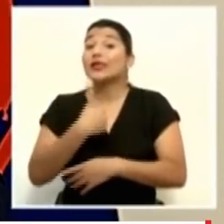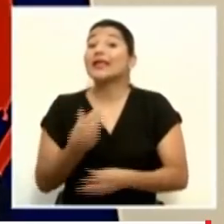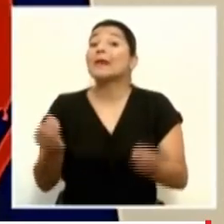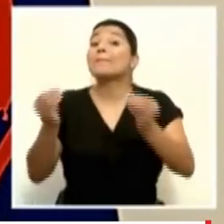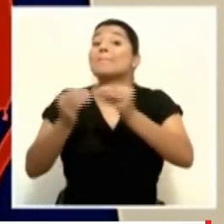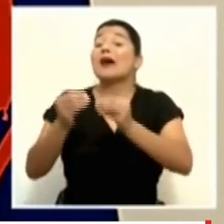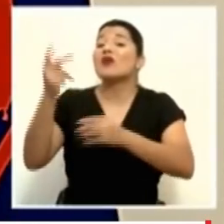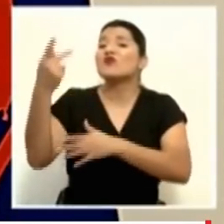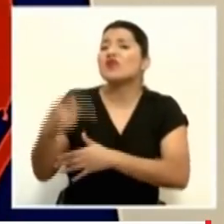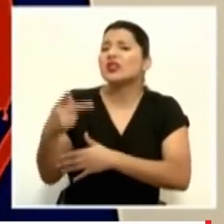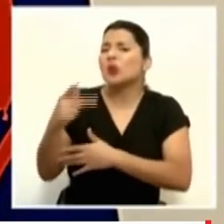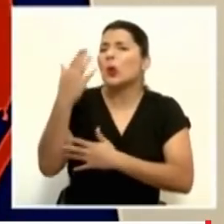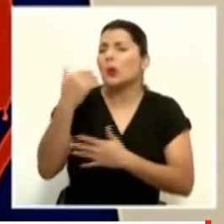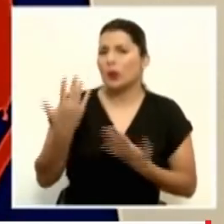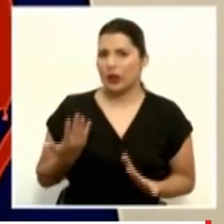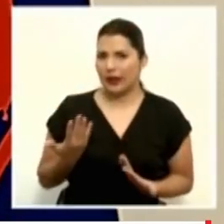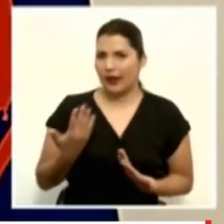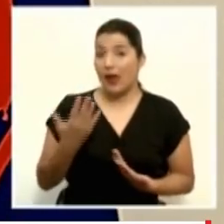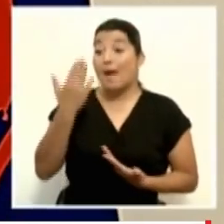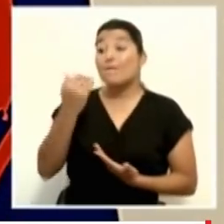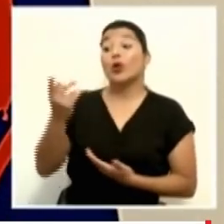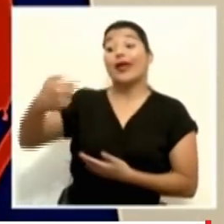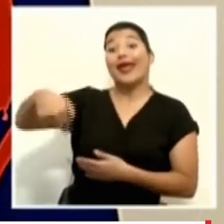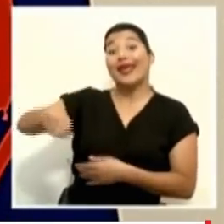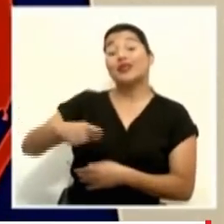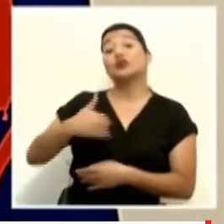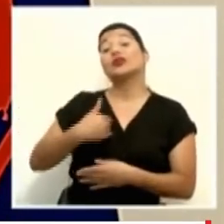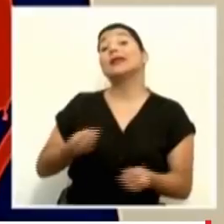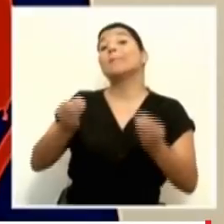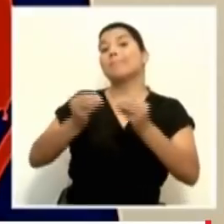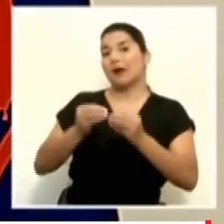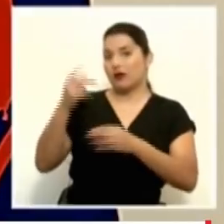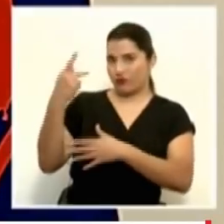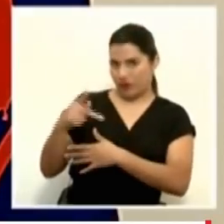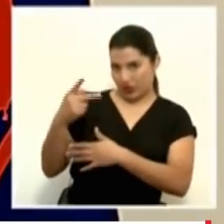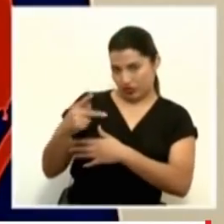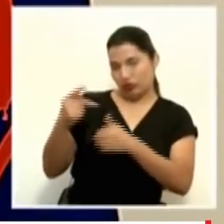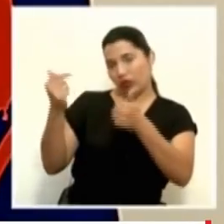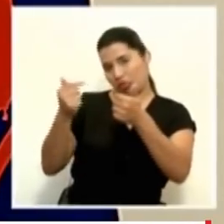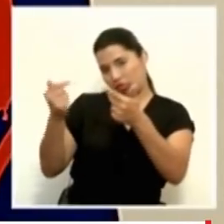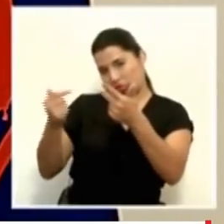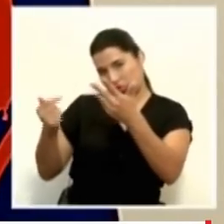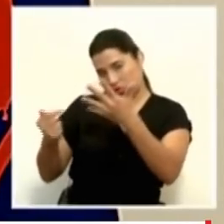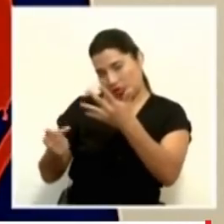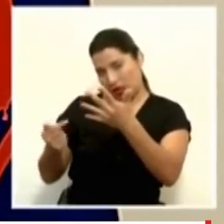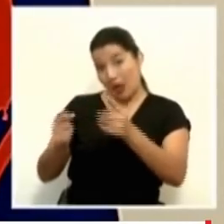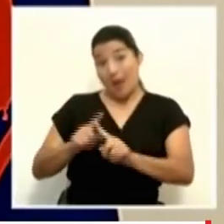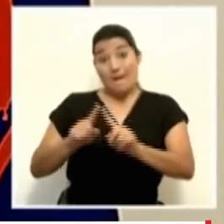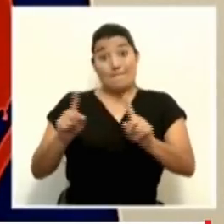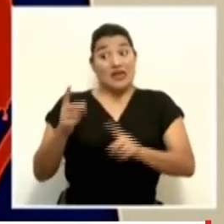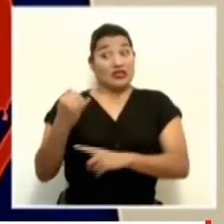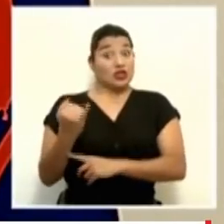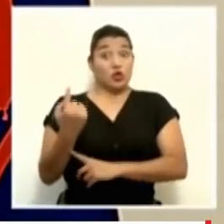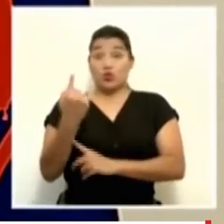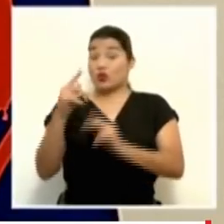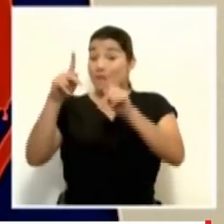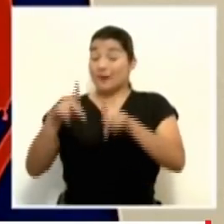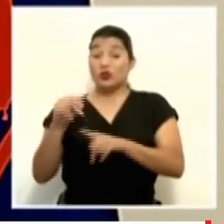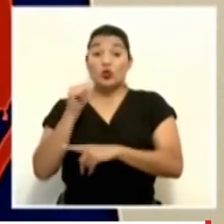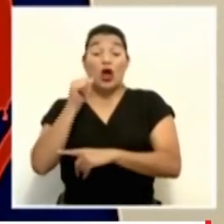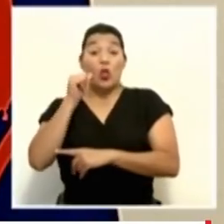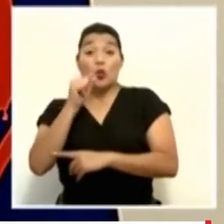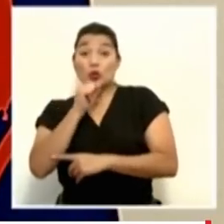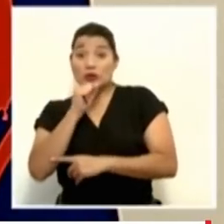tienden a acumular mayores factores de riesgo, pero un adulto mayor que no tenga esos factores de riesgo,